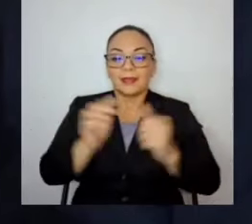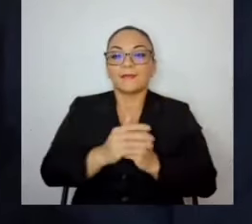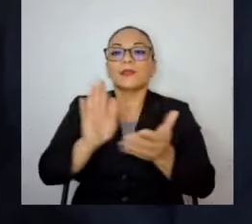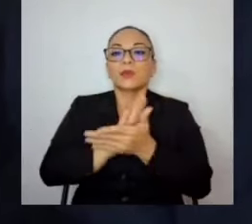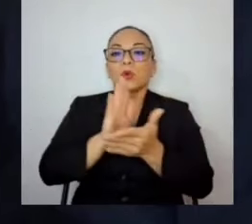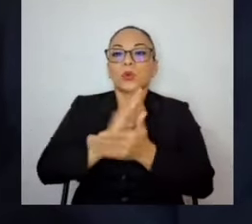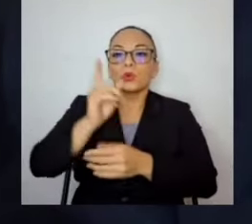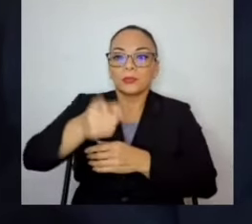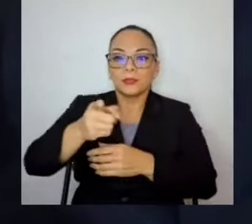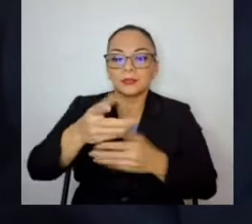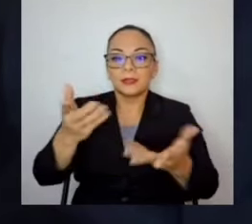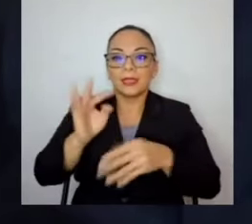de Teletrabajo.